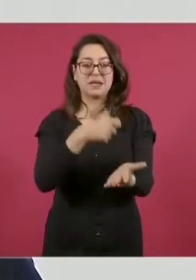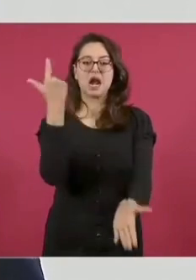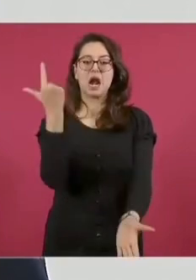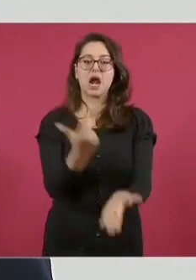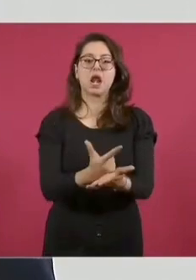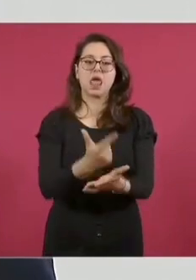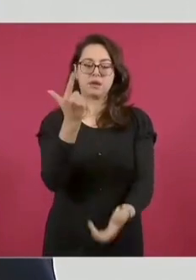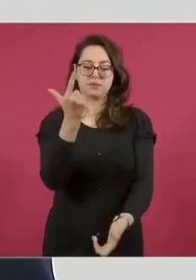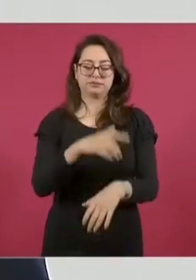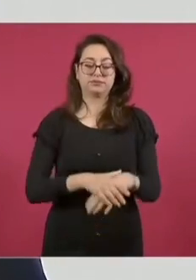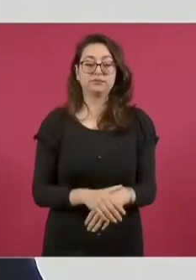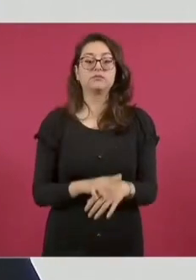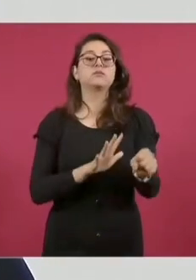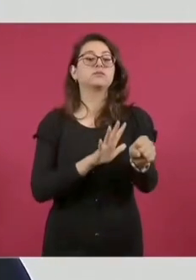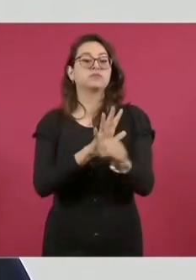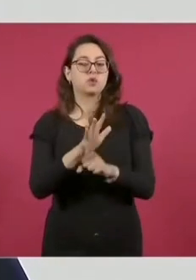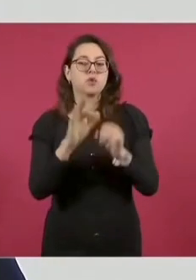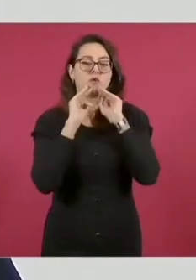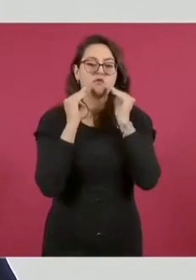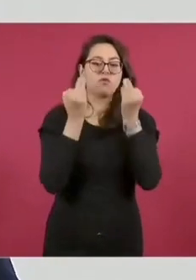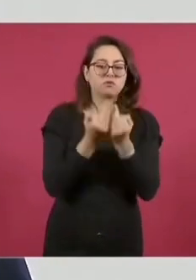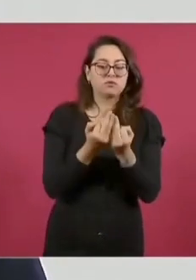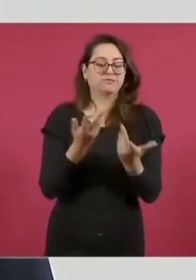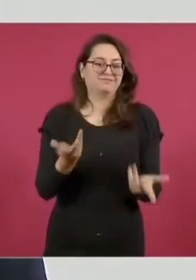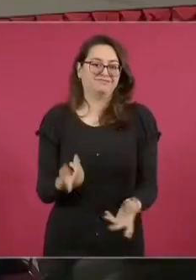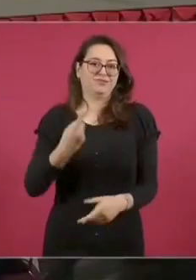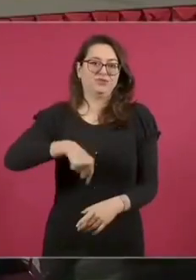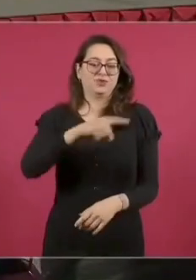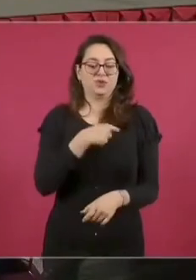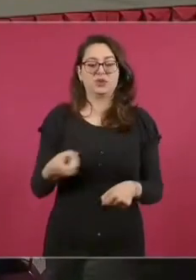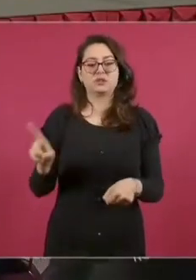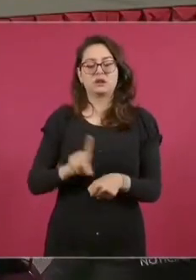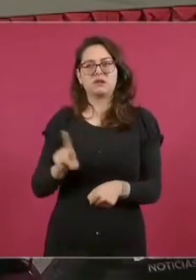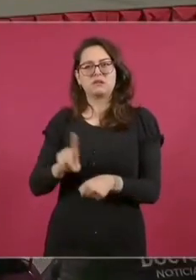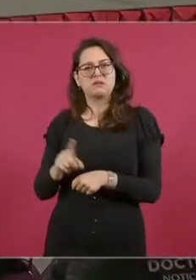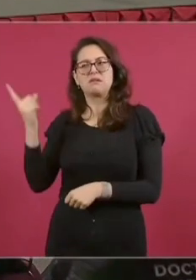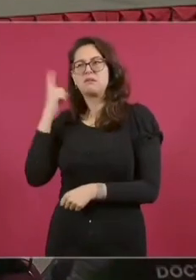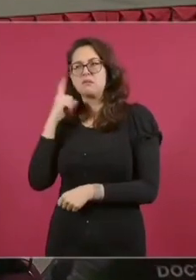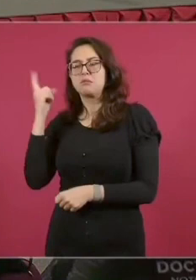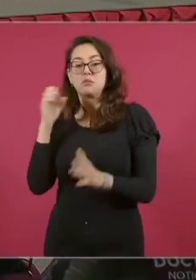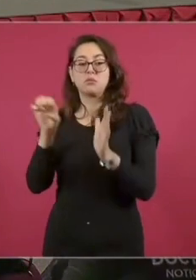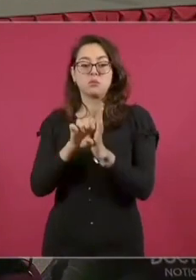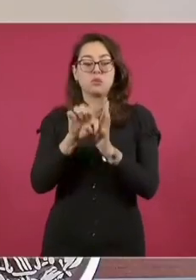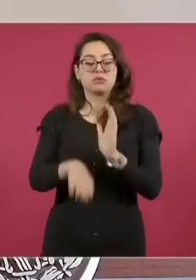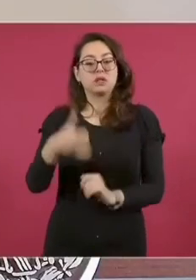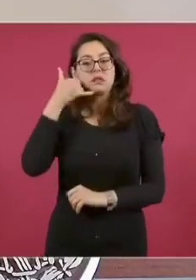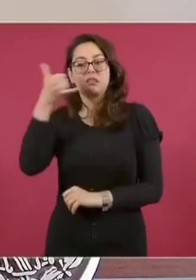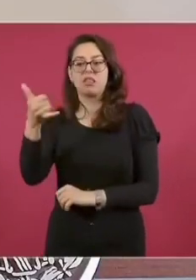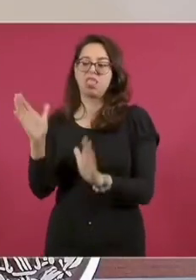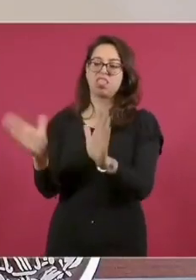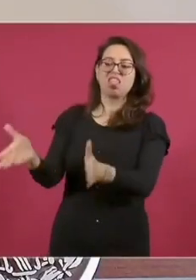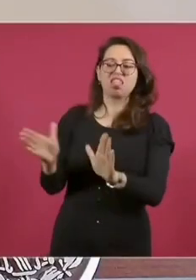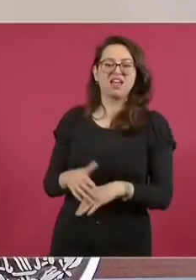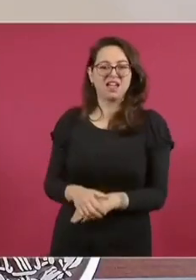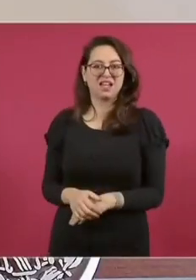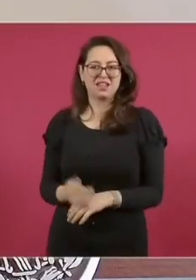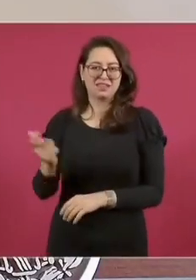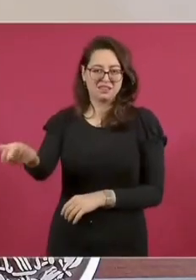diferentes modalidades de extorsión que nosotros escuchamos a diario por parte de las víctimas, como el engaño telefónico,